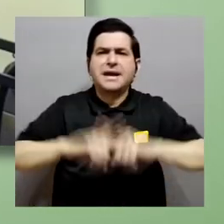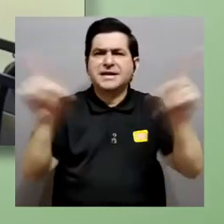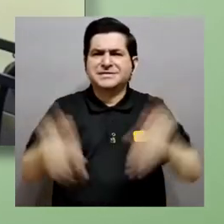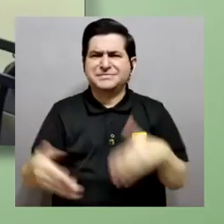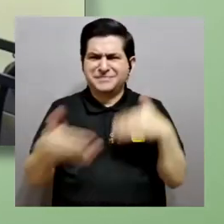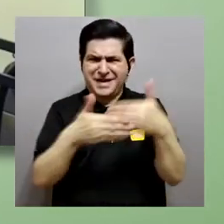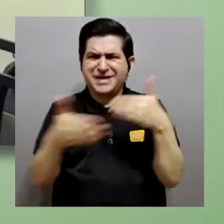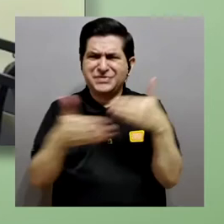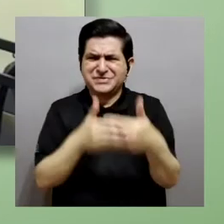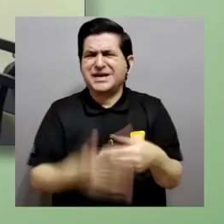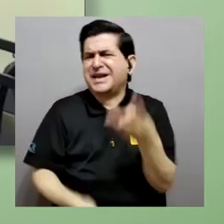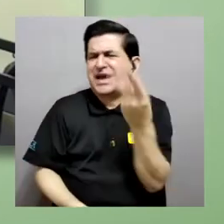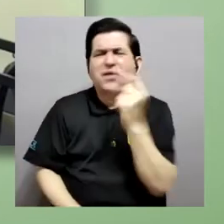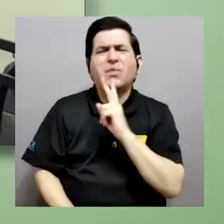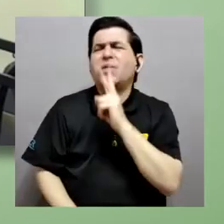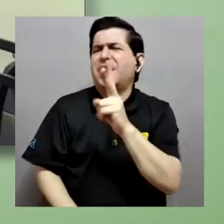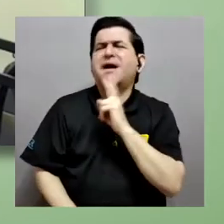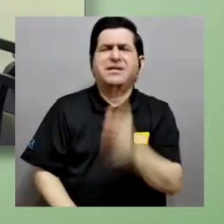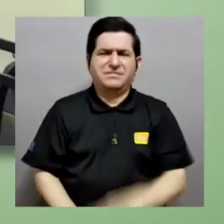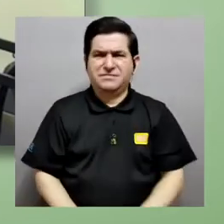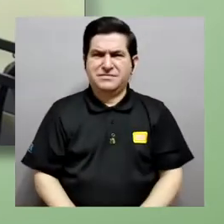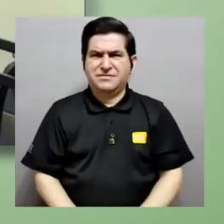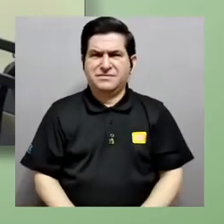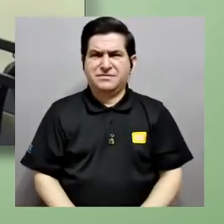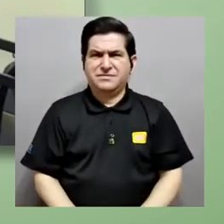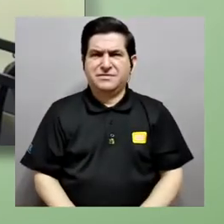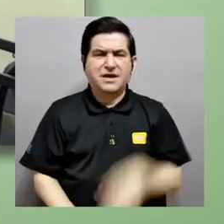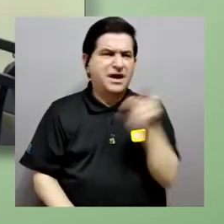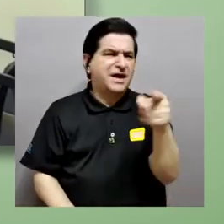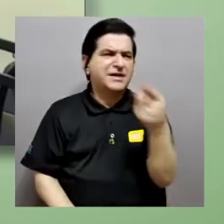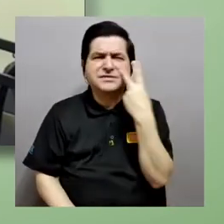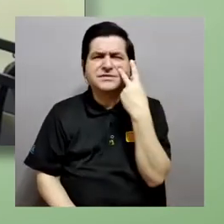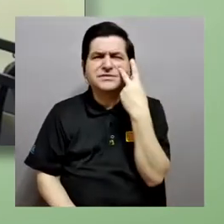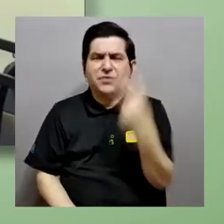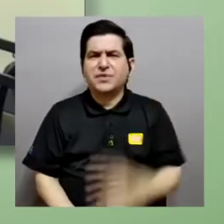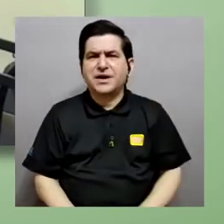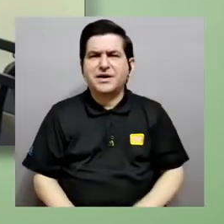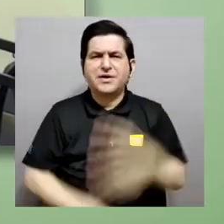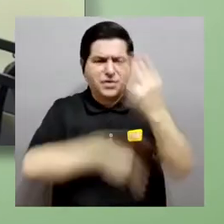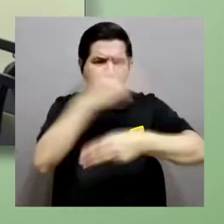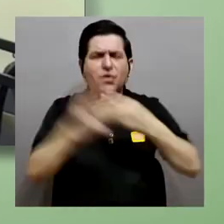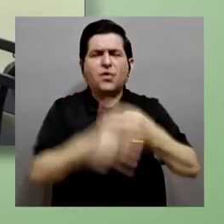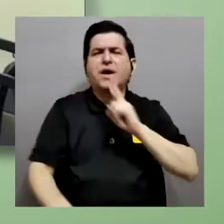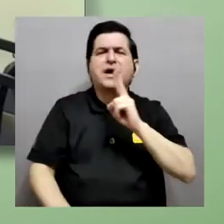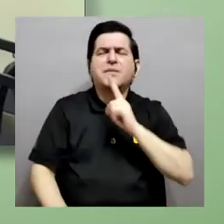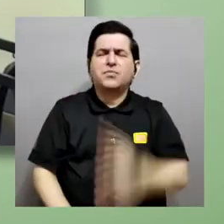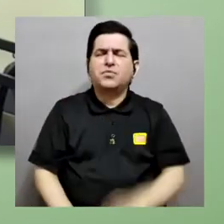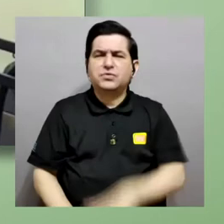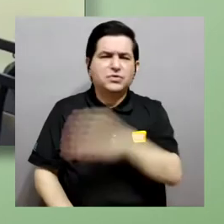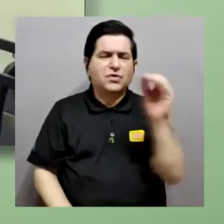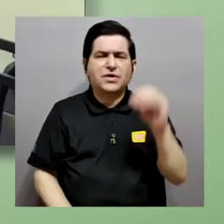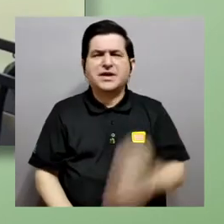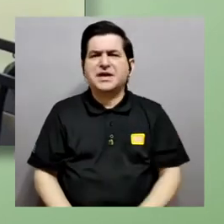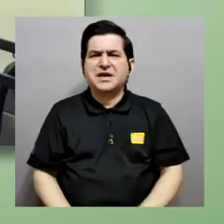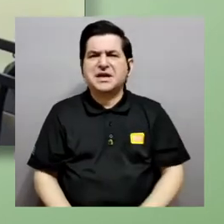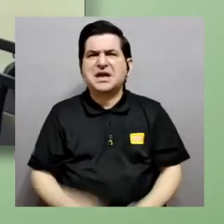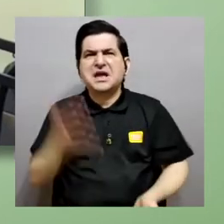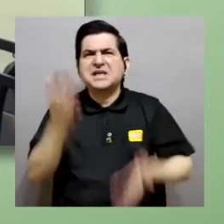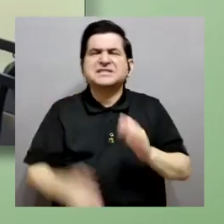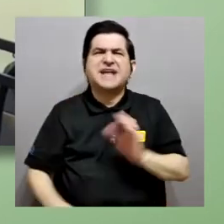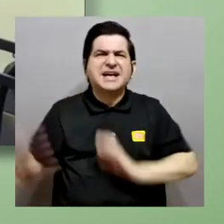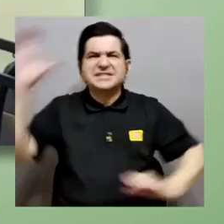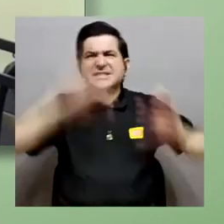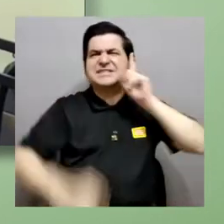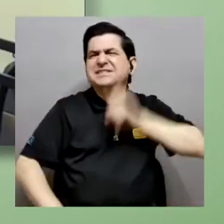Pero qué tan cerca estamos de esto realmente, cómo se ve esto en el mundo real y qué tanto es simple en esta